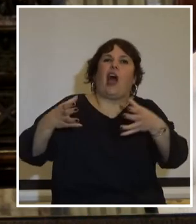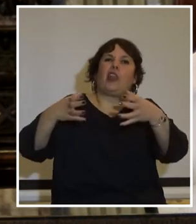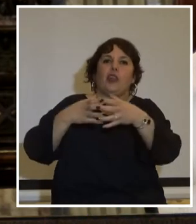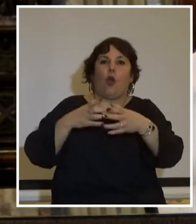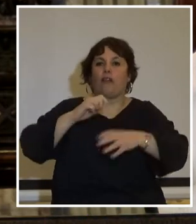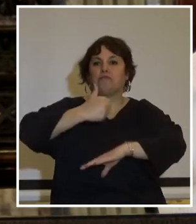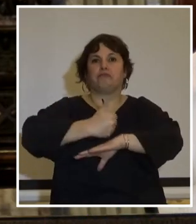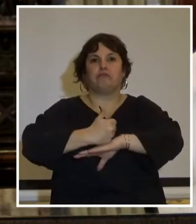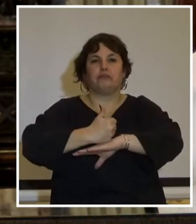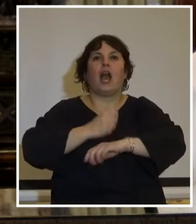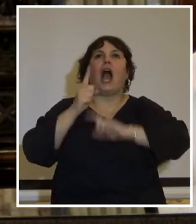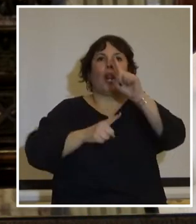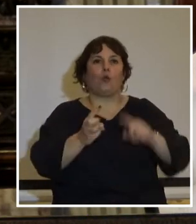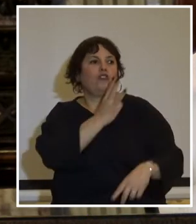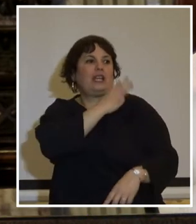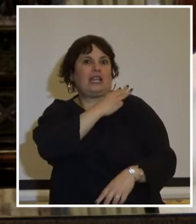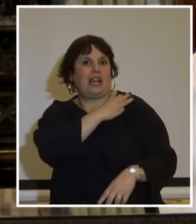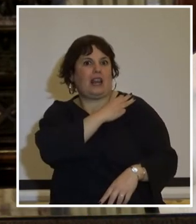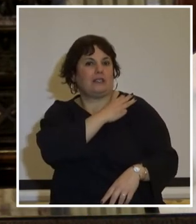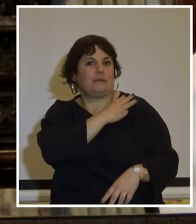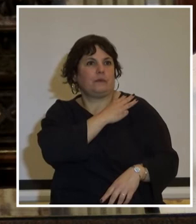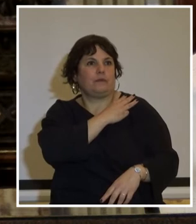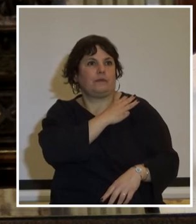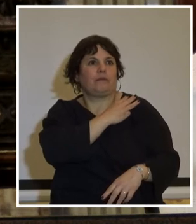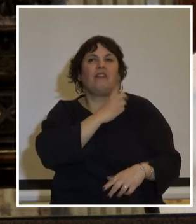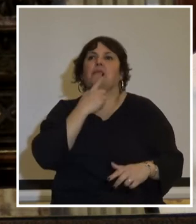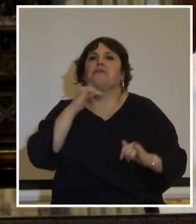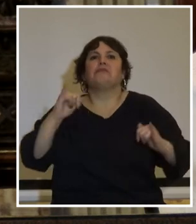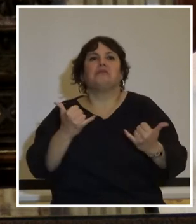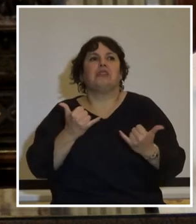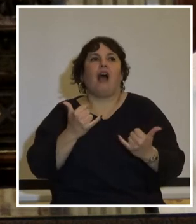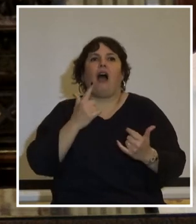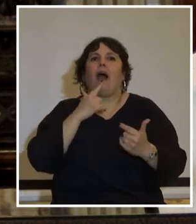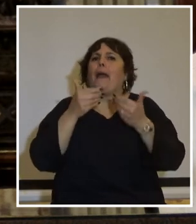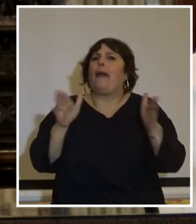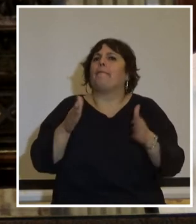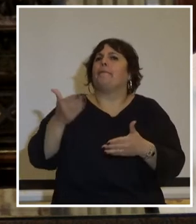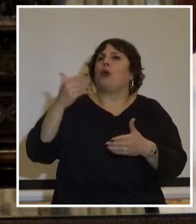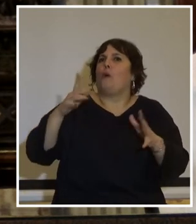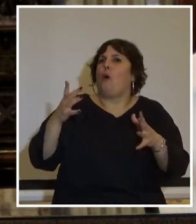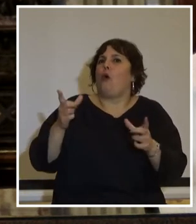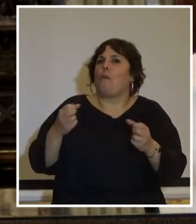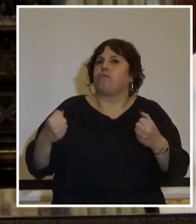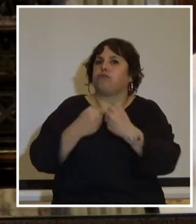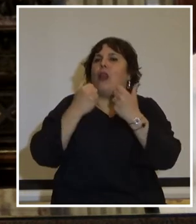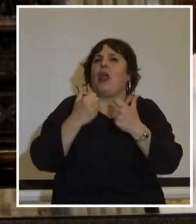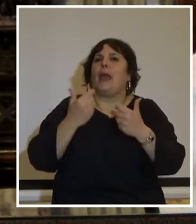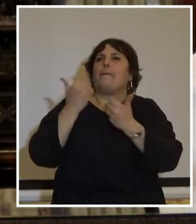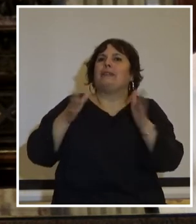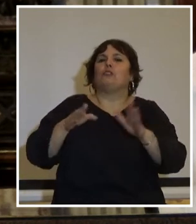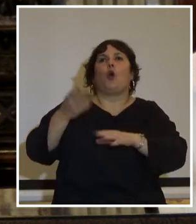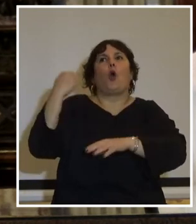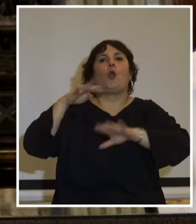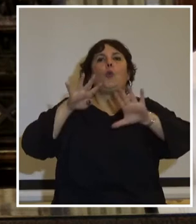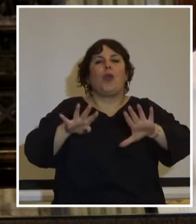cuyo frente iban algunos generales, consagraba algo que ya se había iniciado el 9 de febrero de